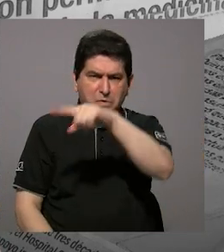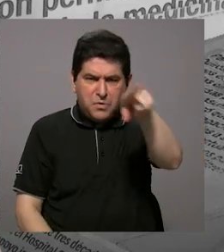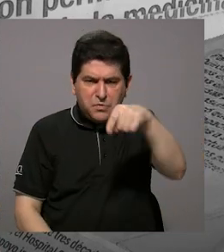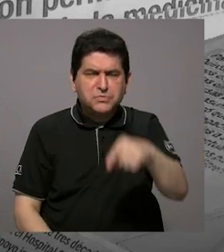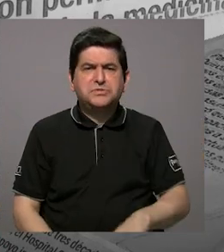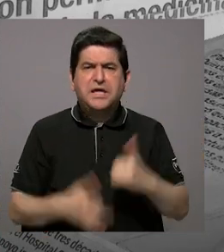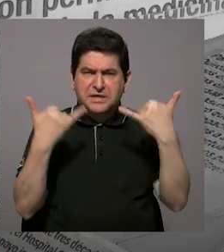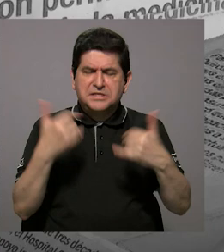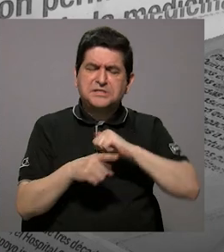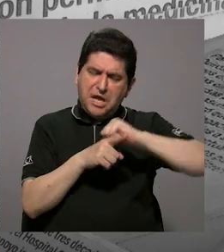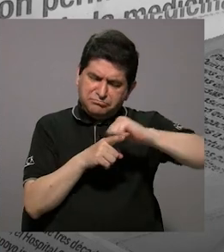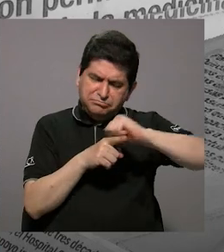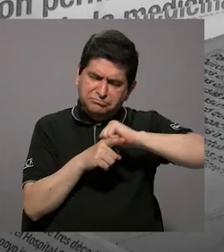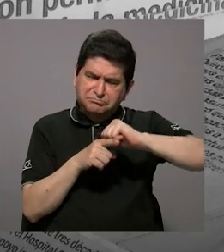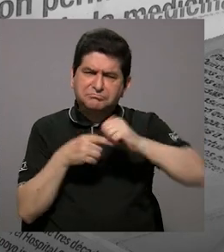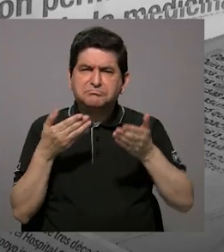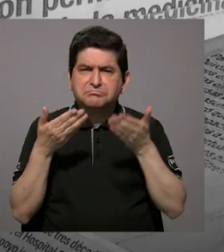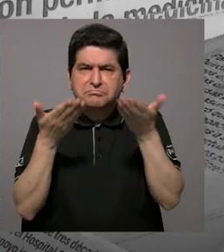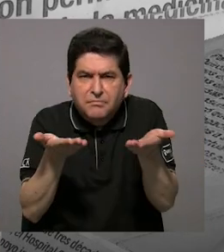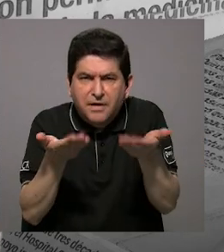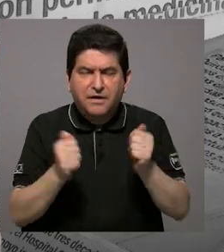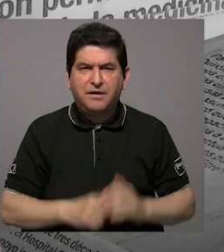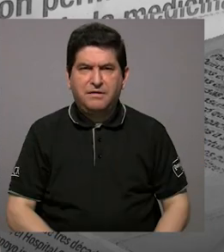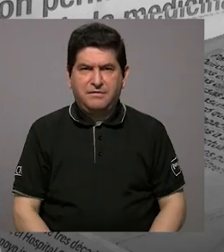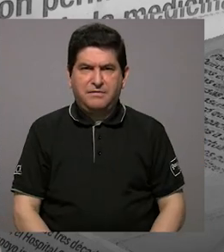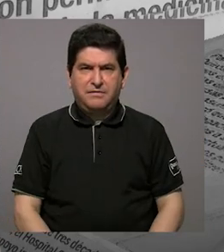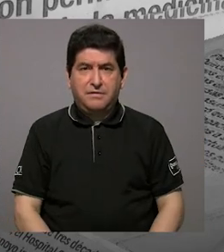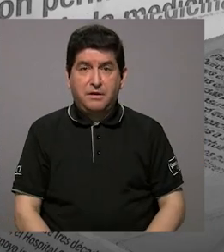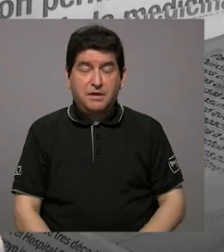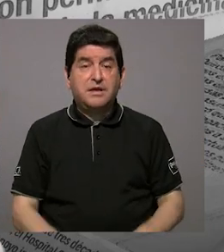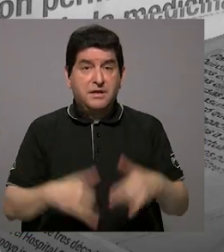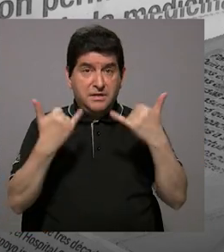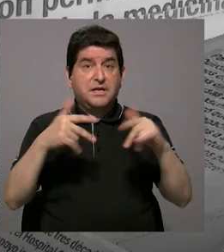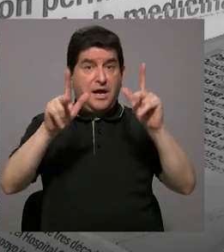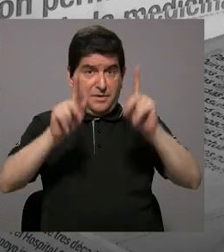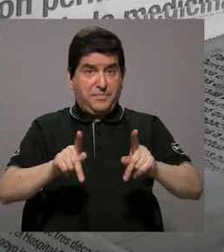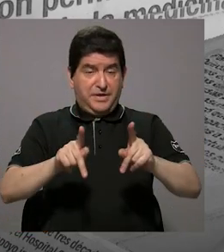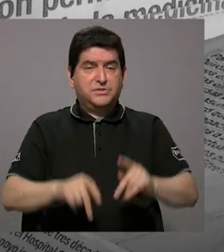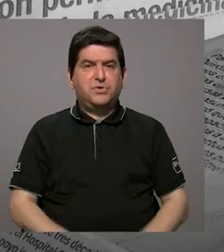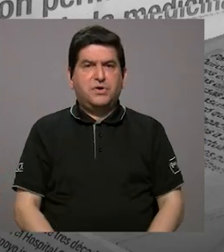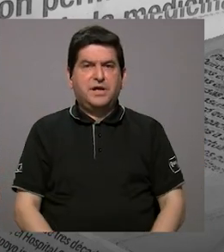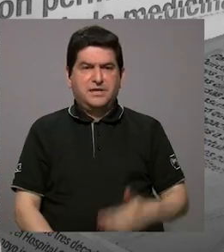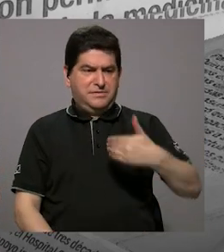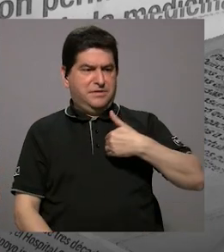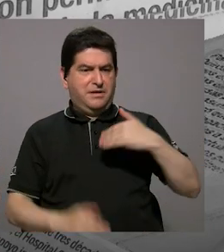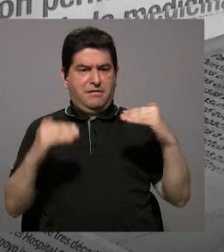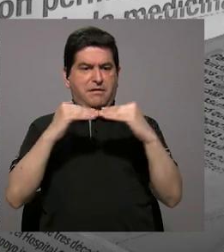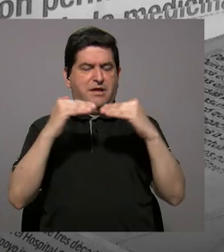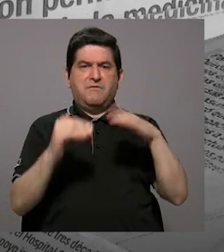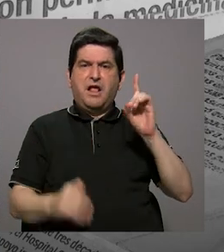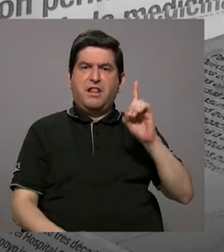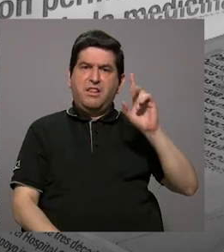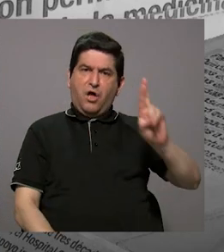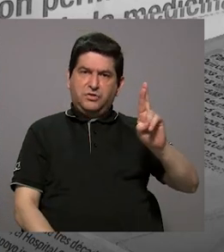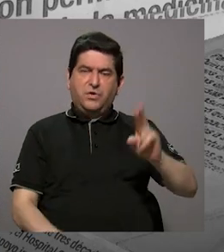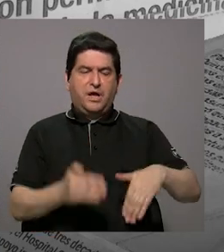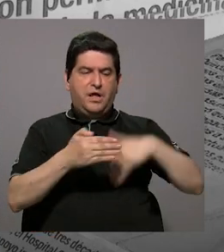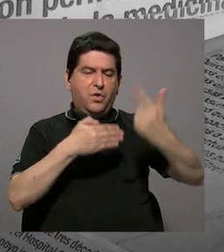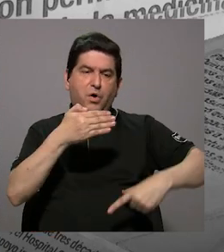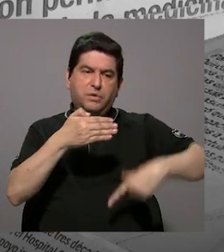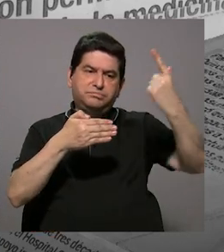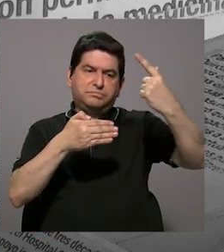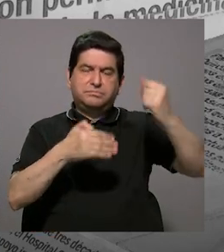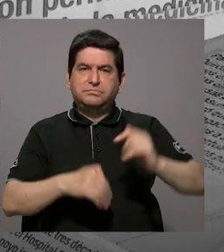capacitadas, han entrado gente con doctorados, con